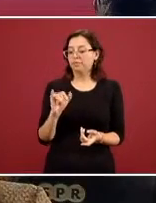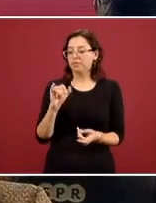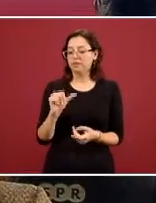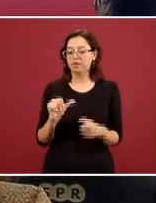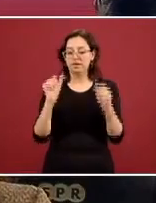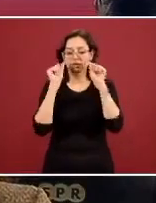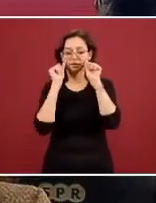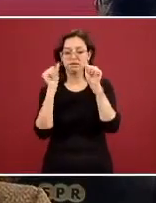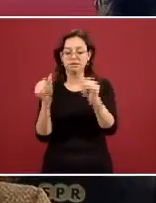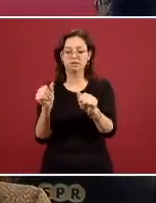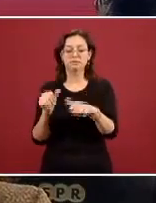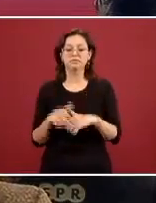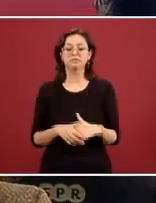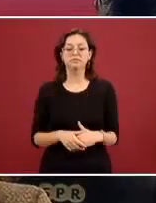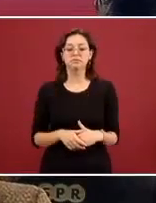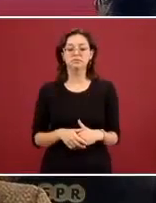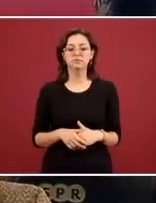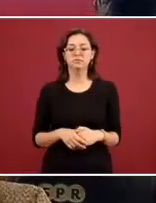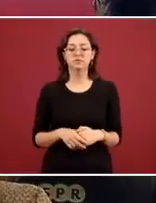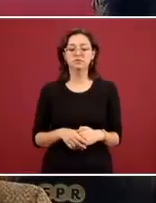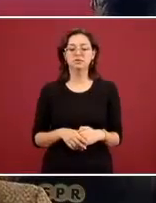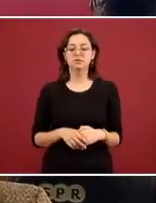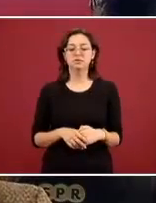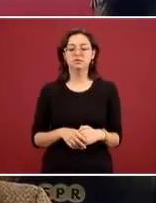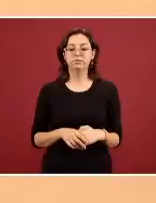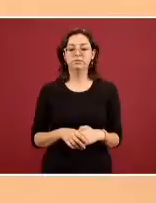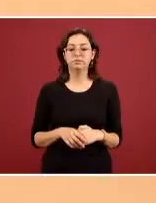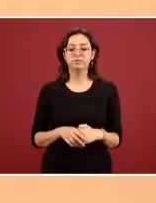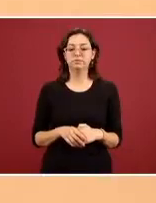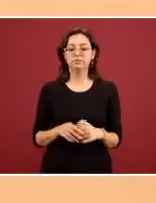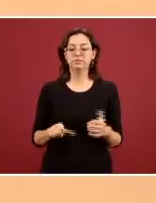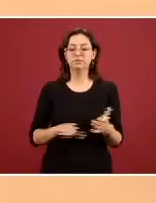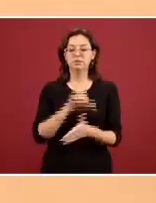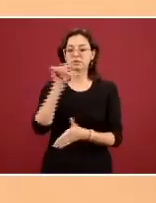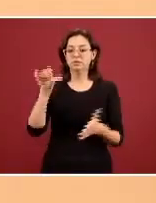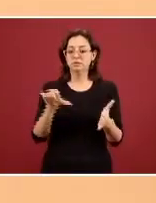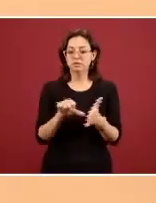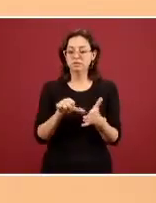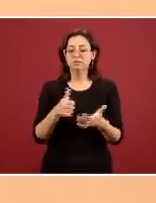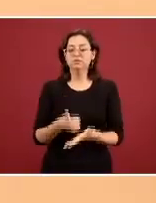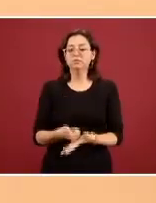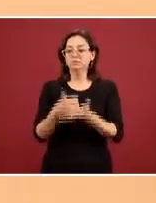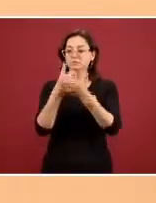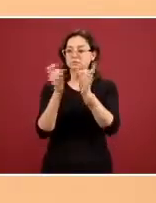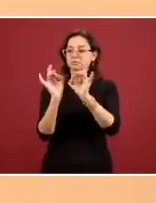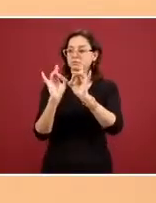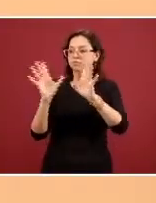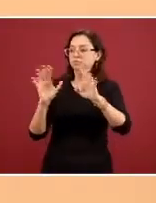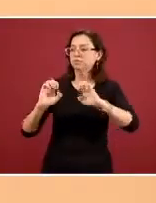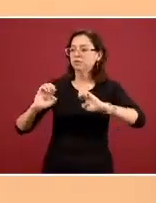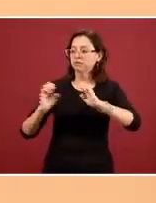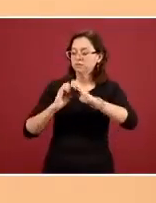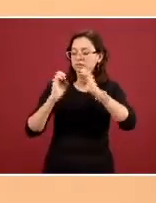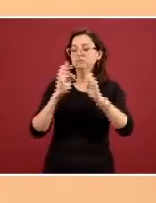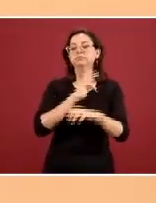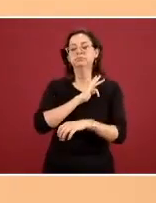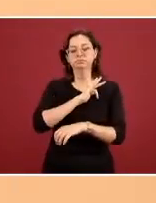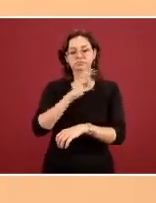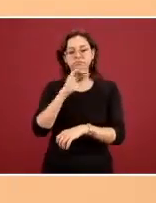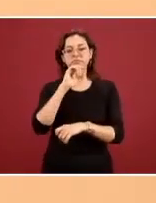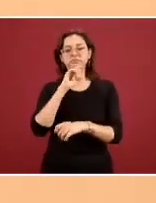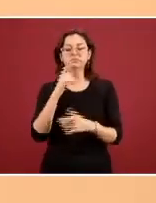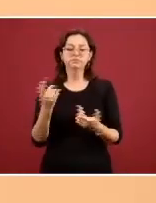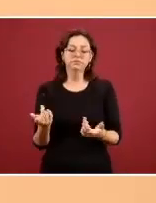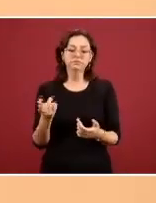se hace en todos estos centros se hace intervención en crisis frente a diferentes tipos de emergencias se puede hacer